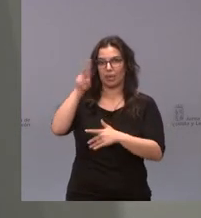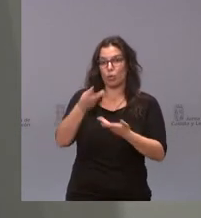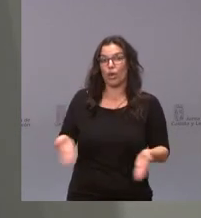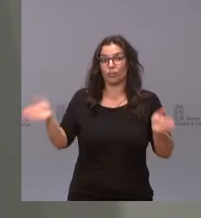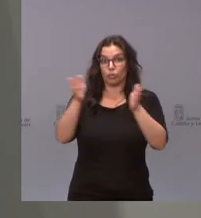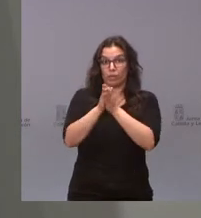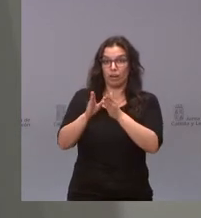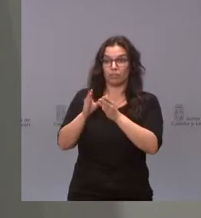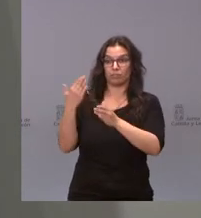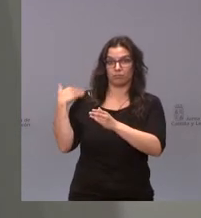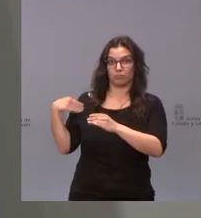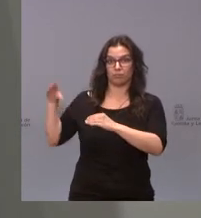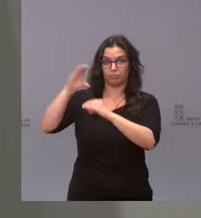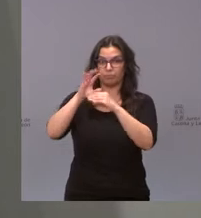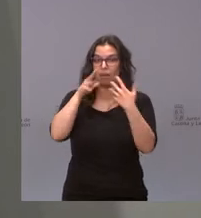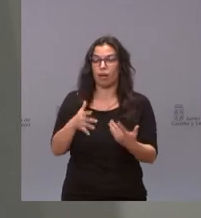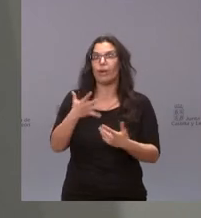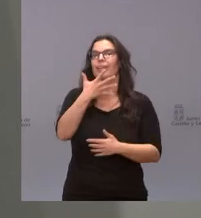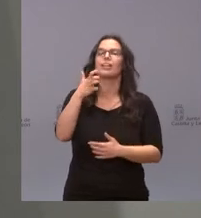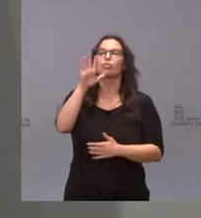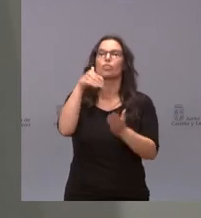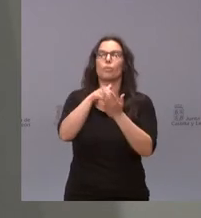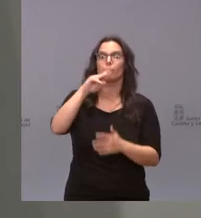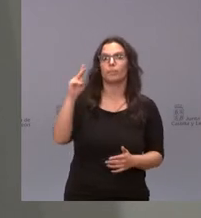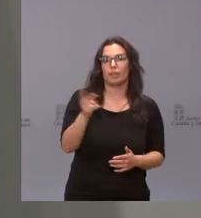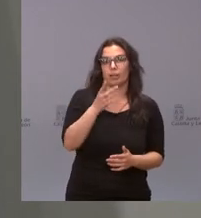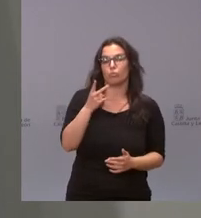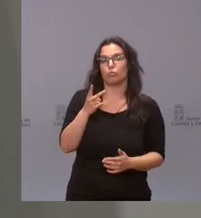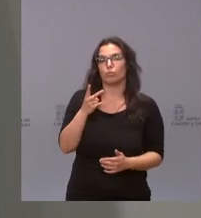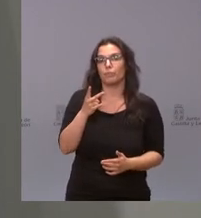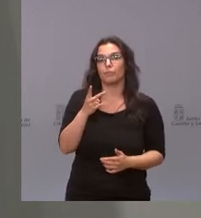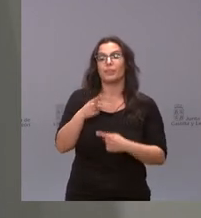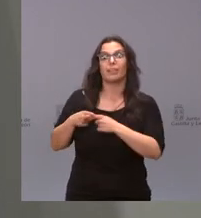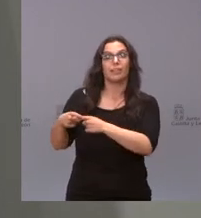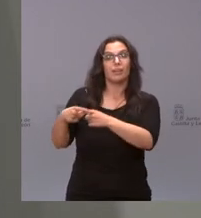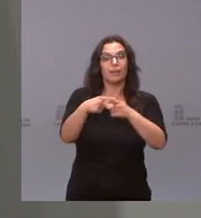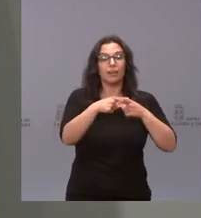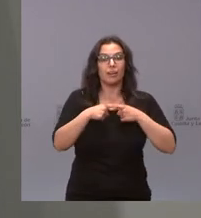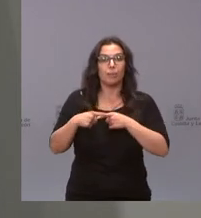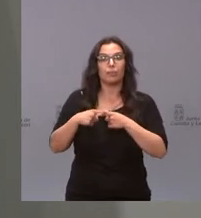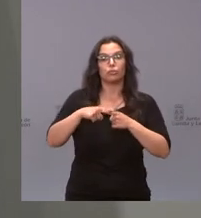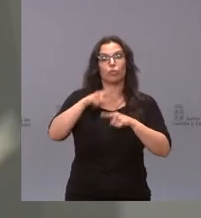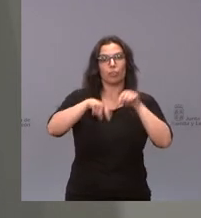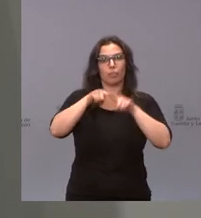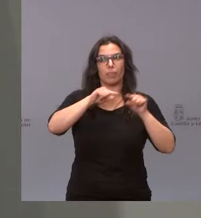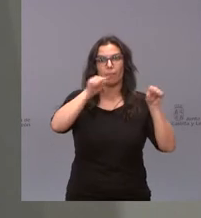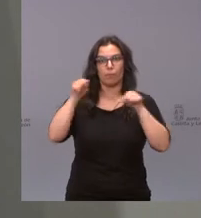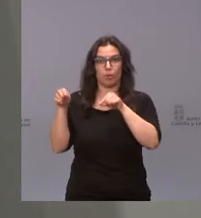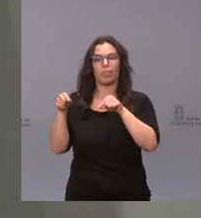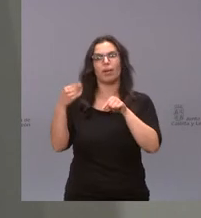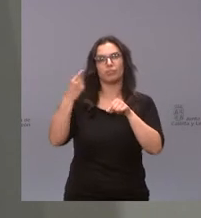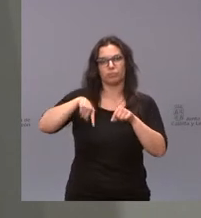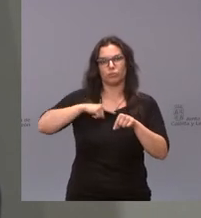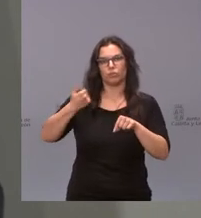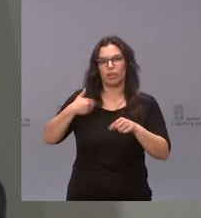de 505.000 euros cuya distribución provincializada tienen en la nota de prensa.